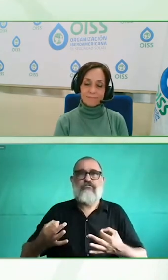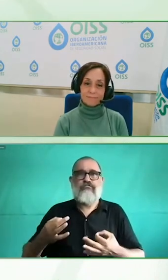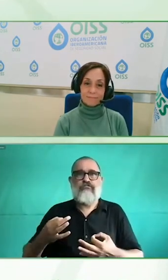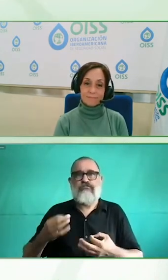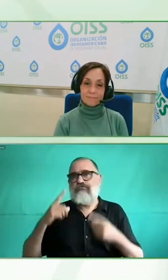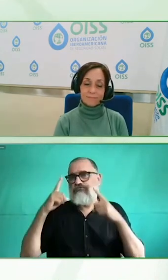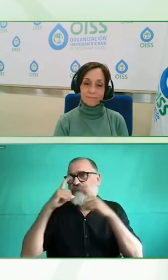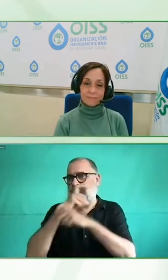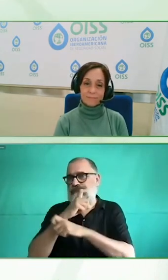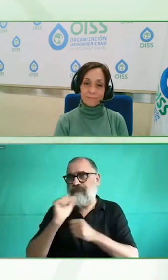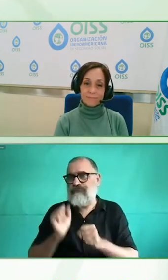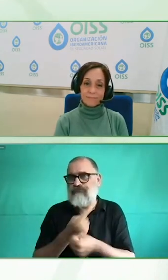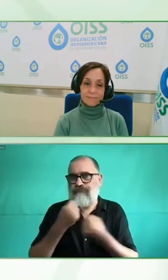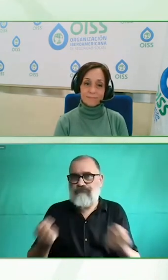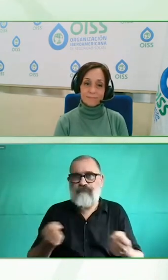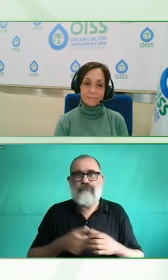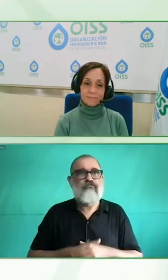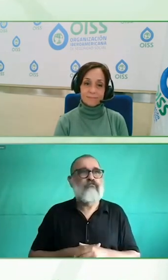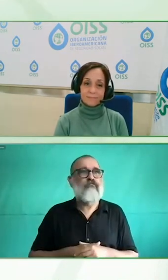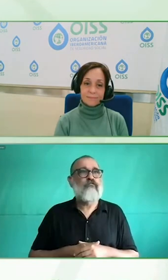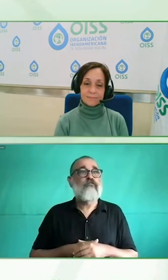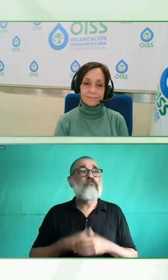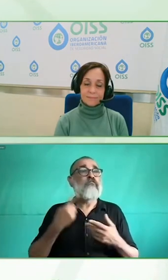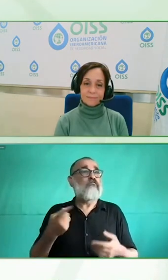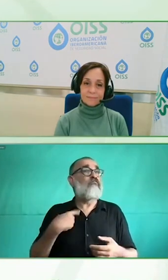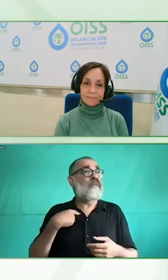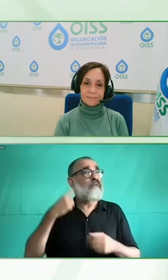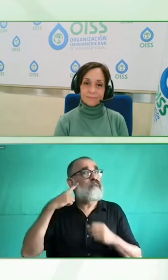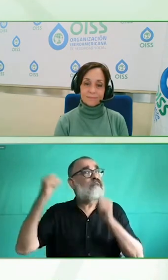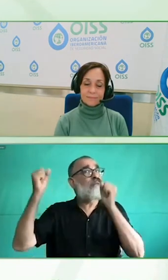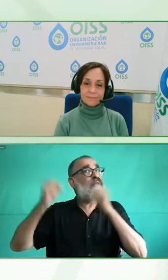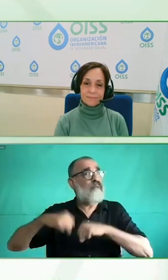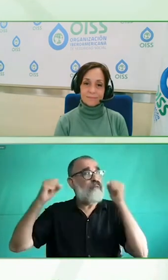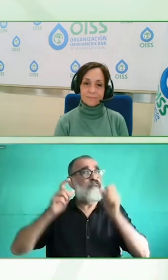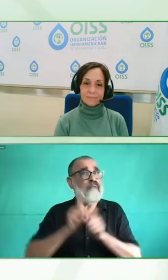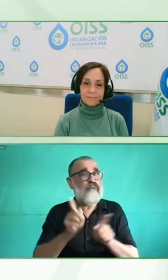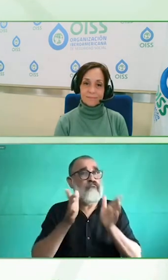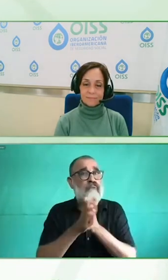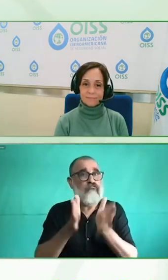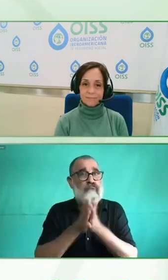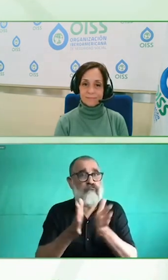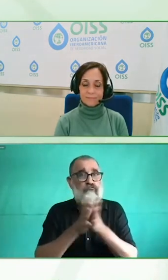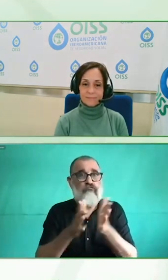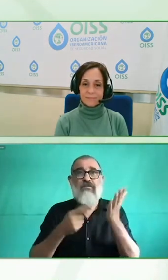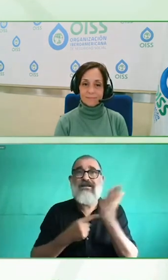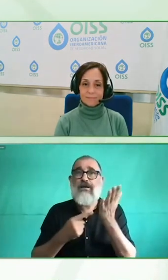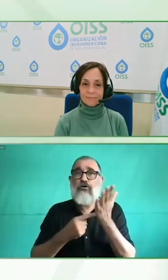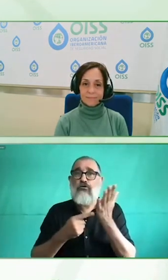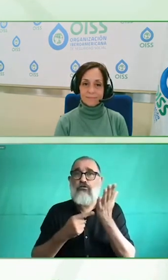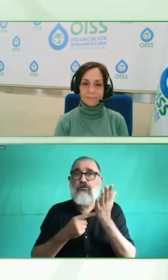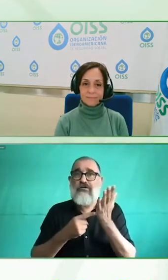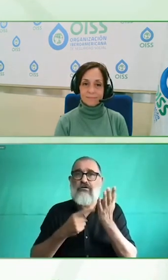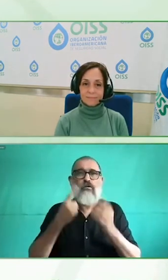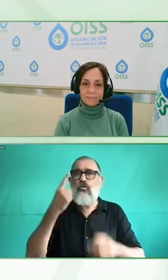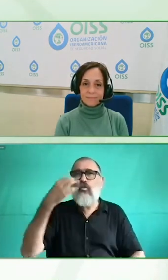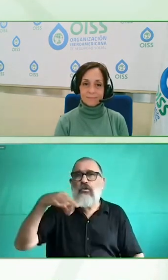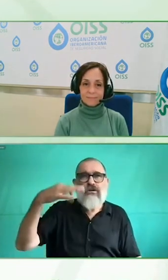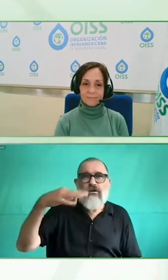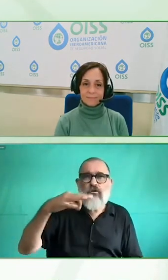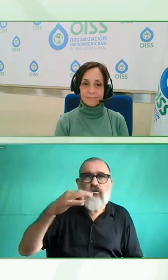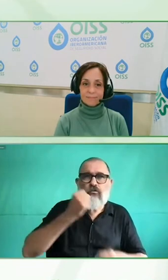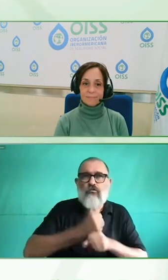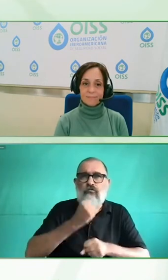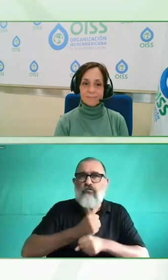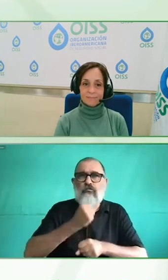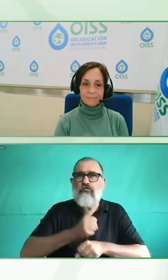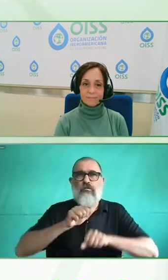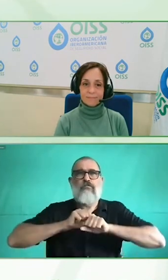personal y un algoritmo básicamente lo que trata en este caso es decir bueno recibe un montón de CVs y le muestro